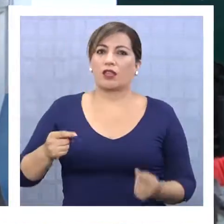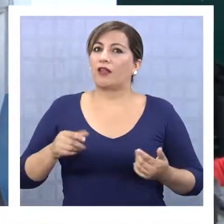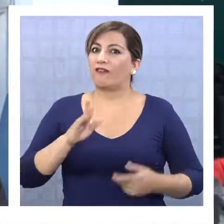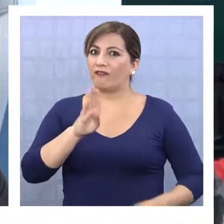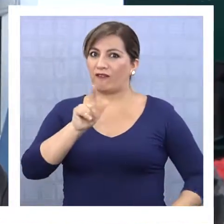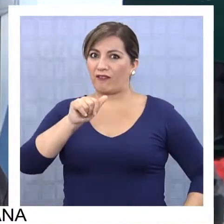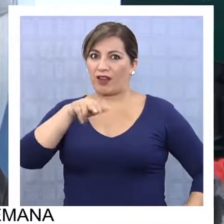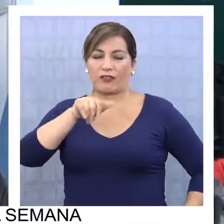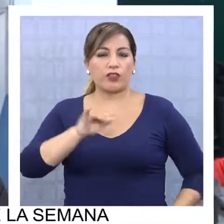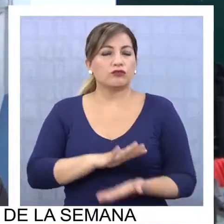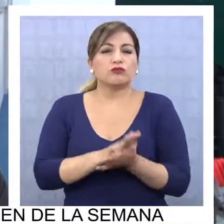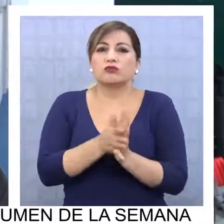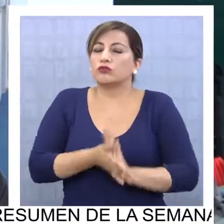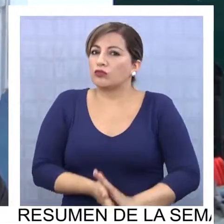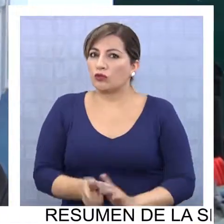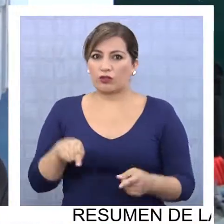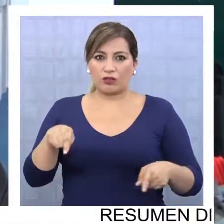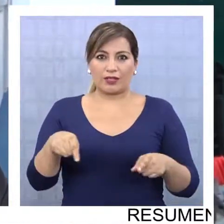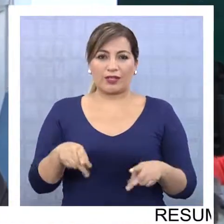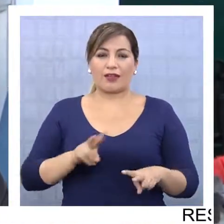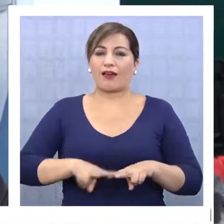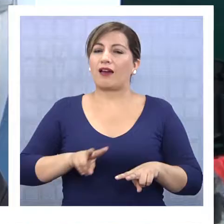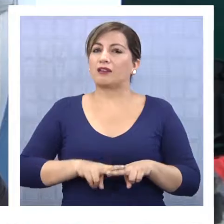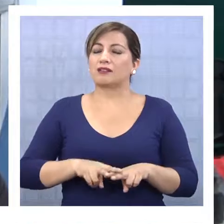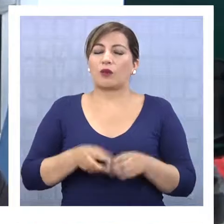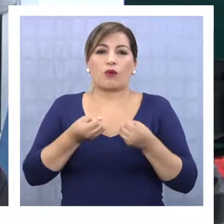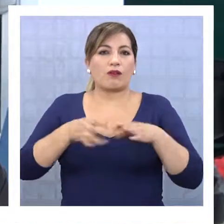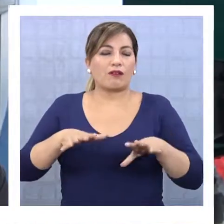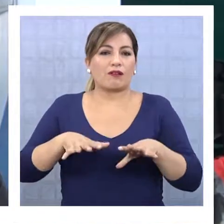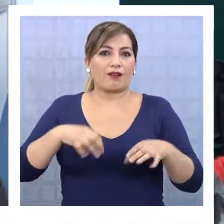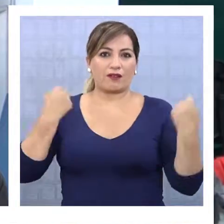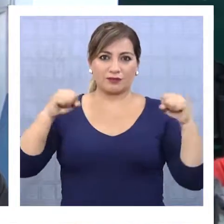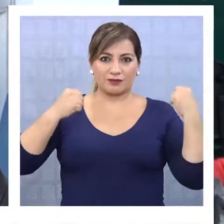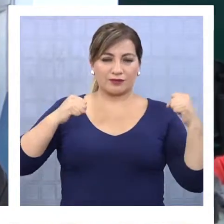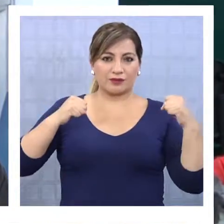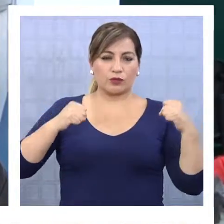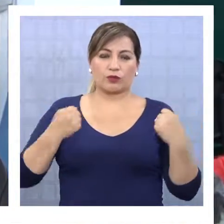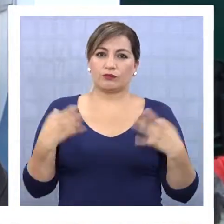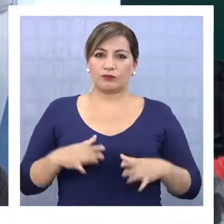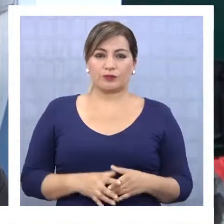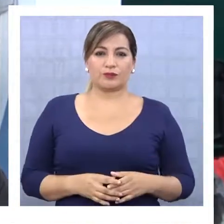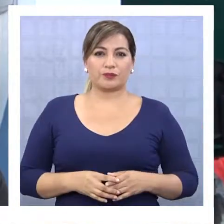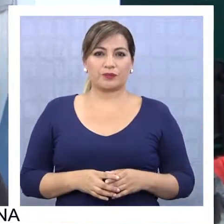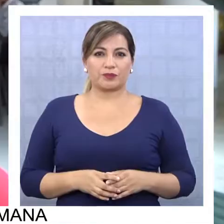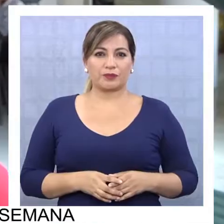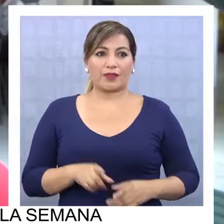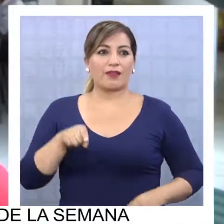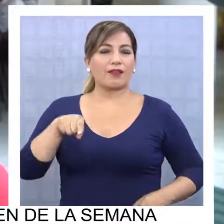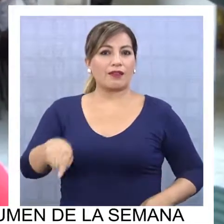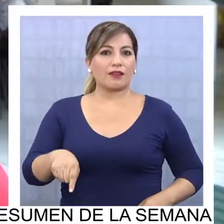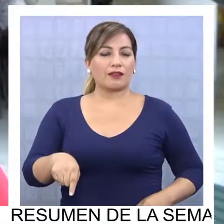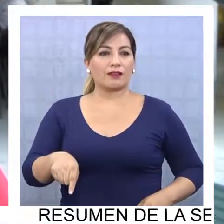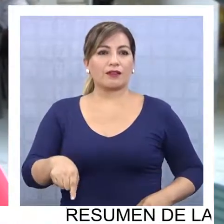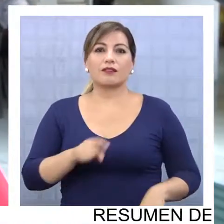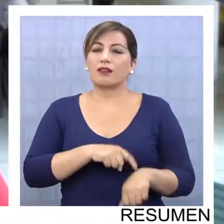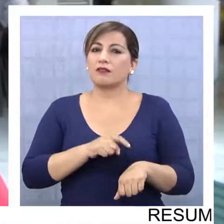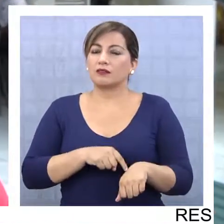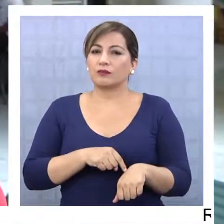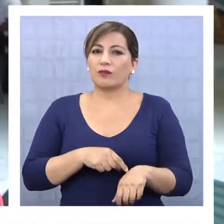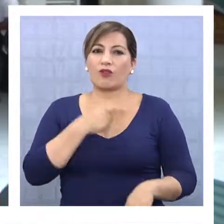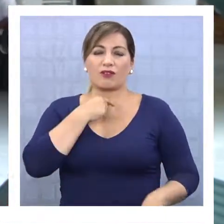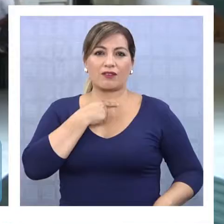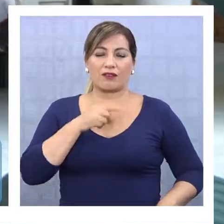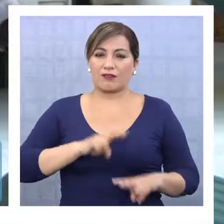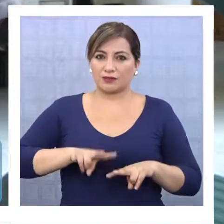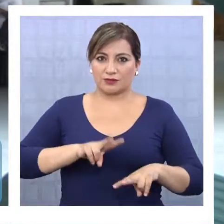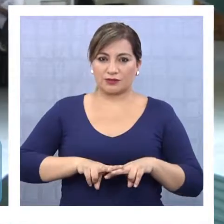habilidades blandas y todos los beneficios que tiene, obviamente, realizar cualquier actividad deportiva o un deporte en sí. Bueno, esta jornada busca